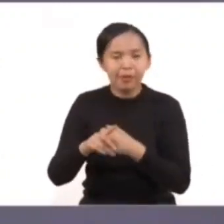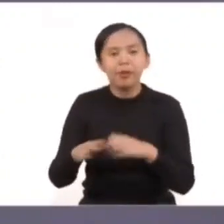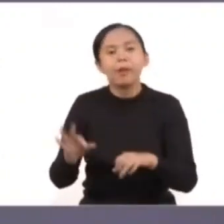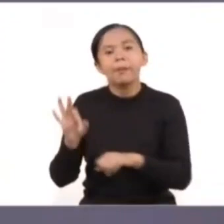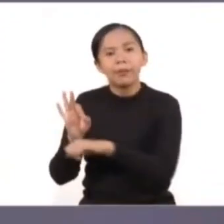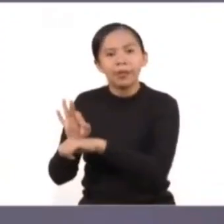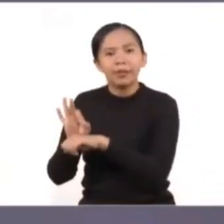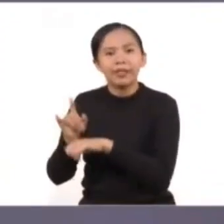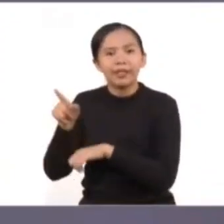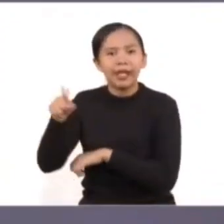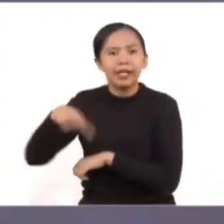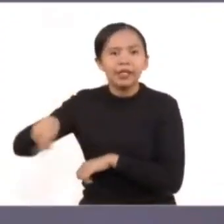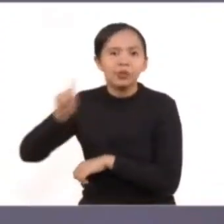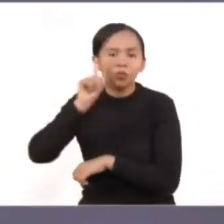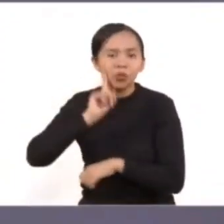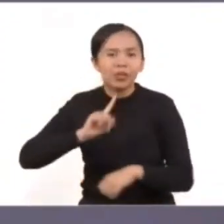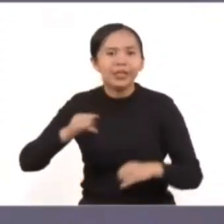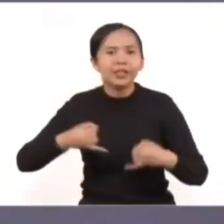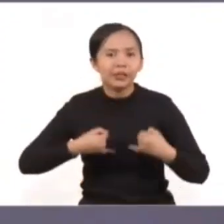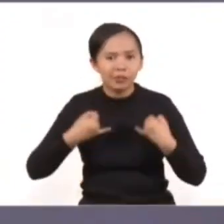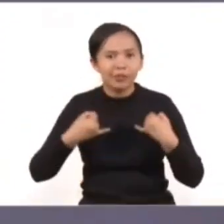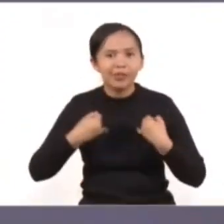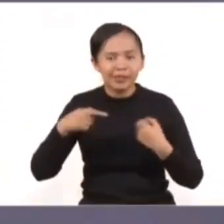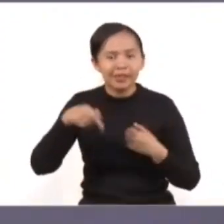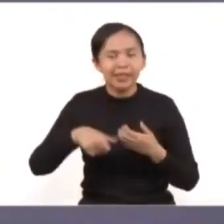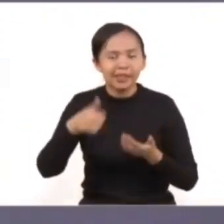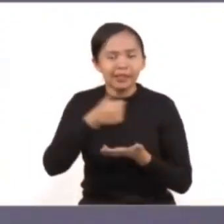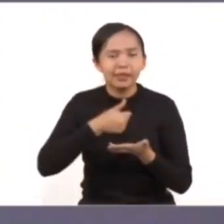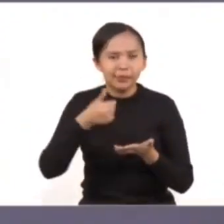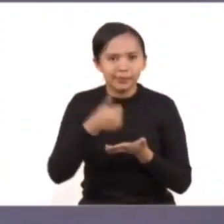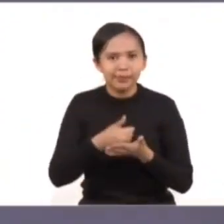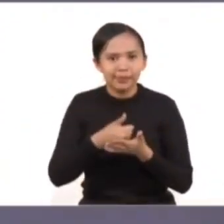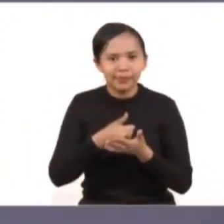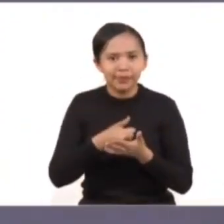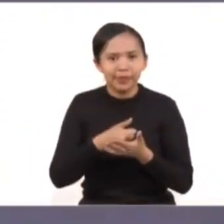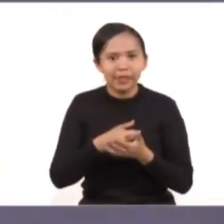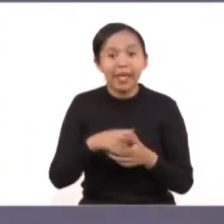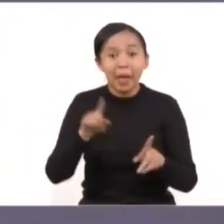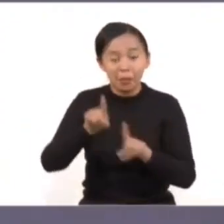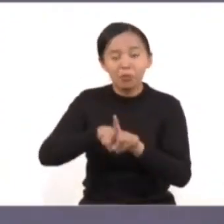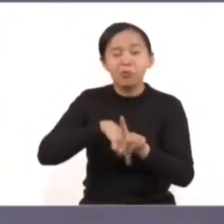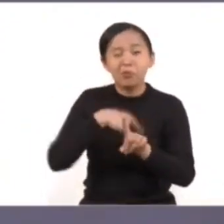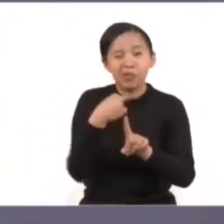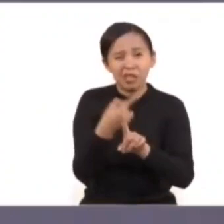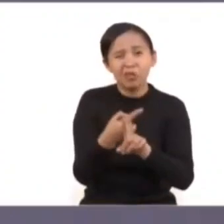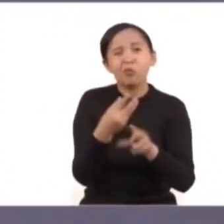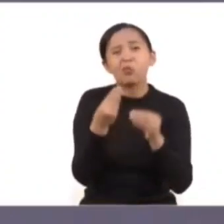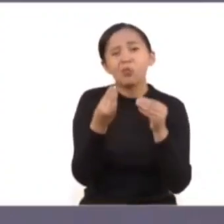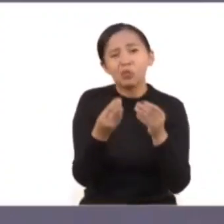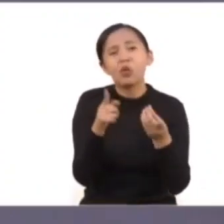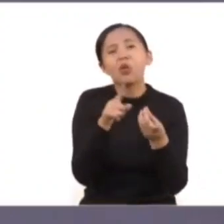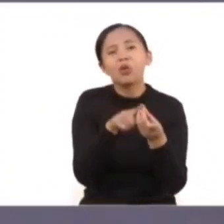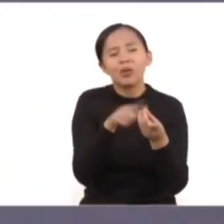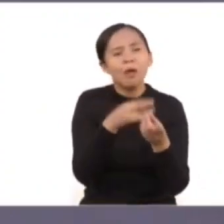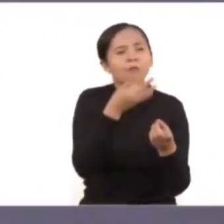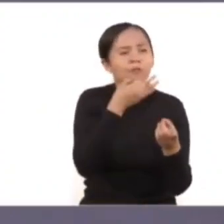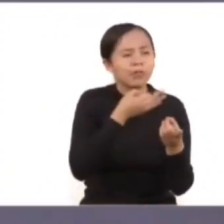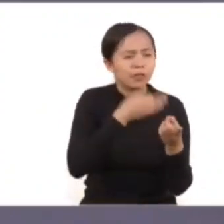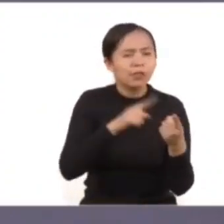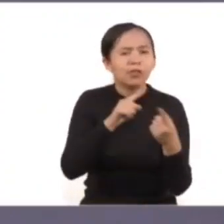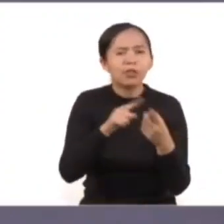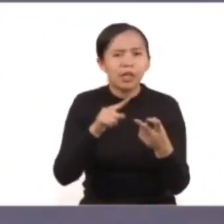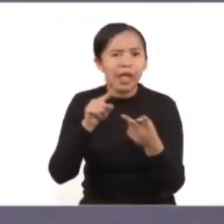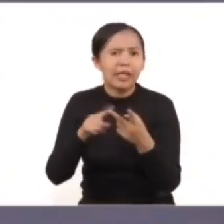sobre todo a las mujeres jóvenes de esta ciudad. La violación equiparada se da mucho en las fiestas, en los